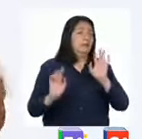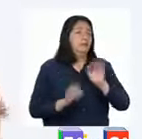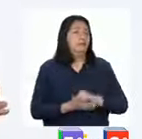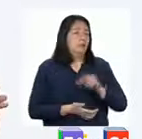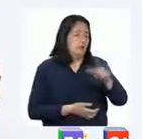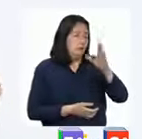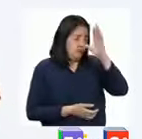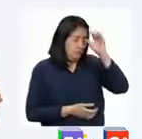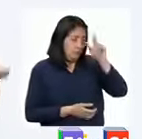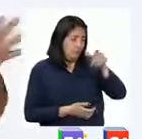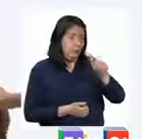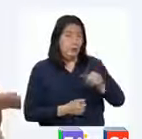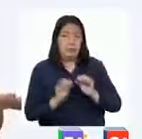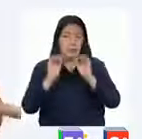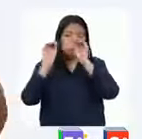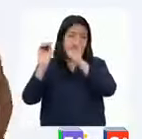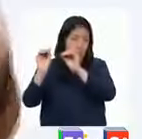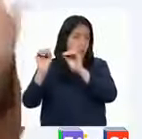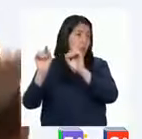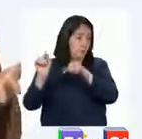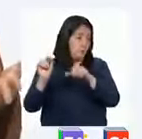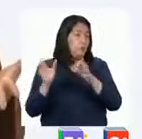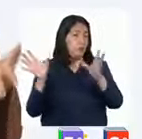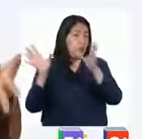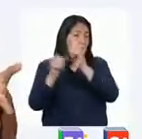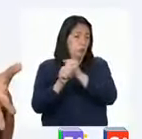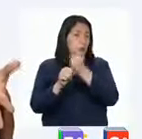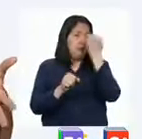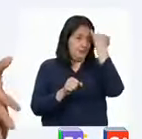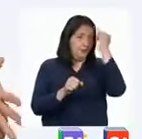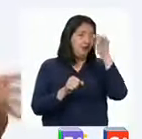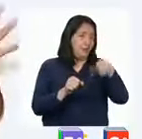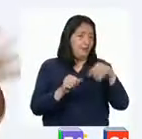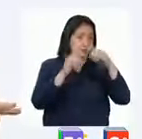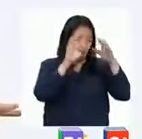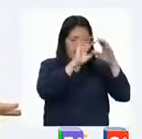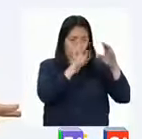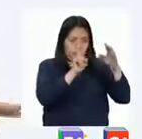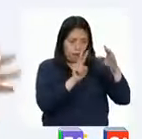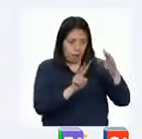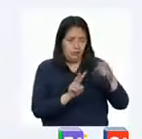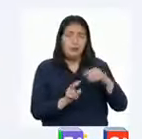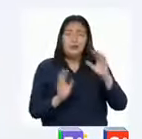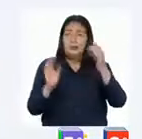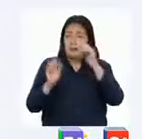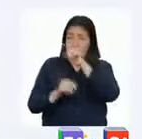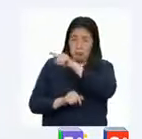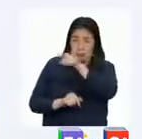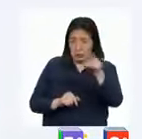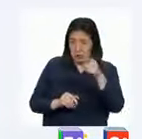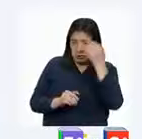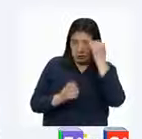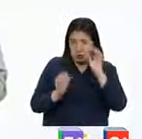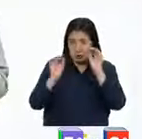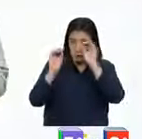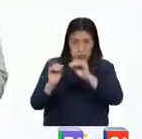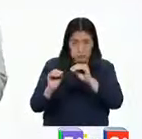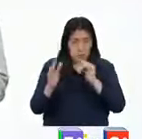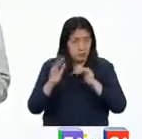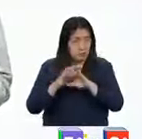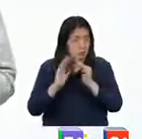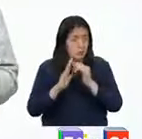chicos, la sumilla que colocó Nashley resume las ideas del párrafo. ¿Se parecen a las que ustedes han propuesto en casa?